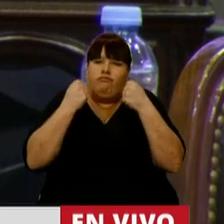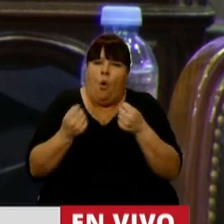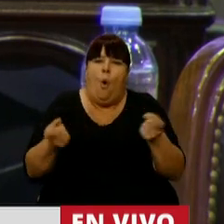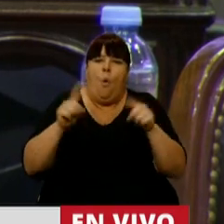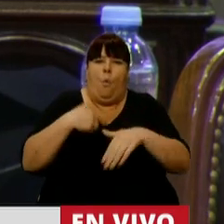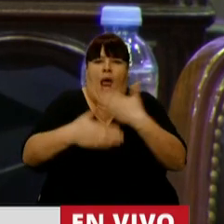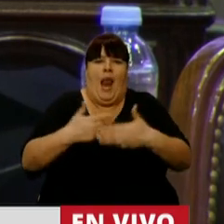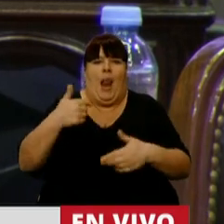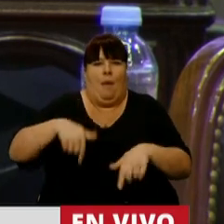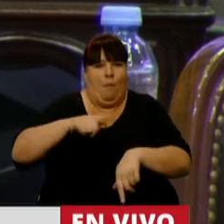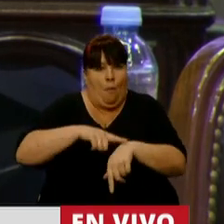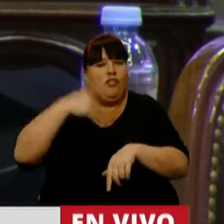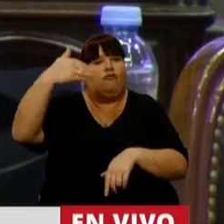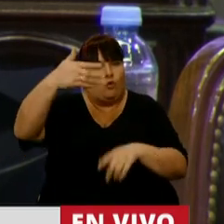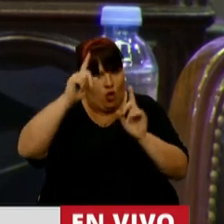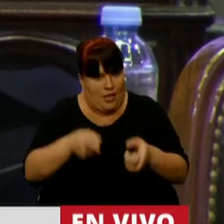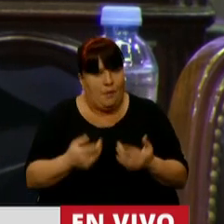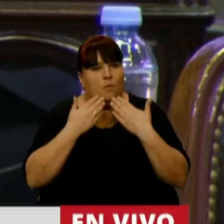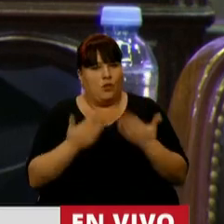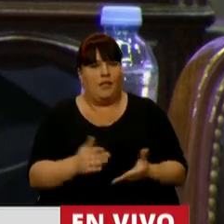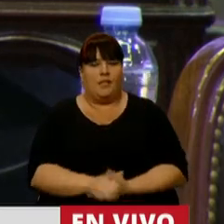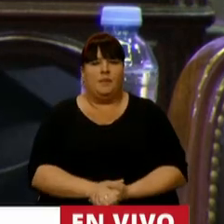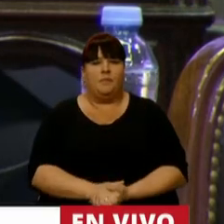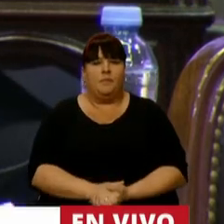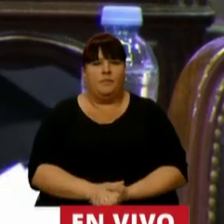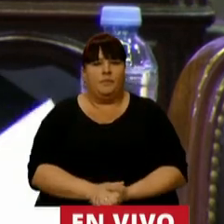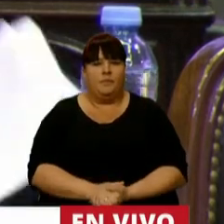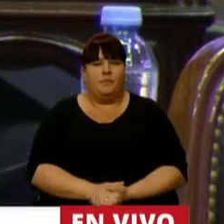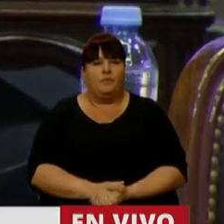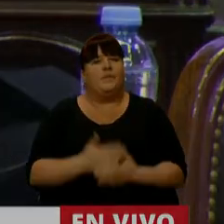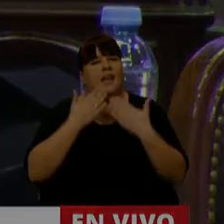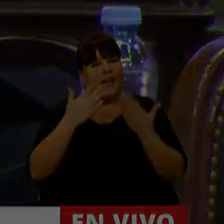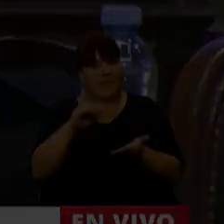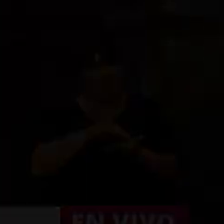reconstrucción de nuestro presente y de nuestro futuro. Muchas gracias. Gracias, diputada.